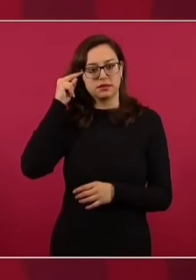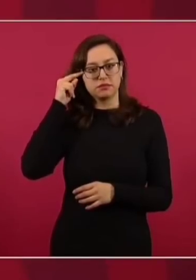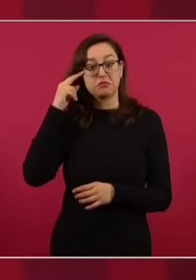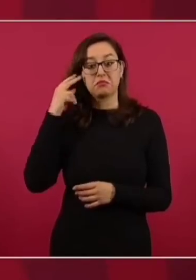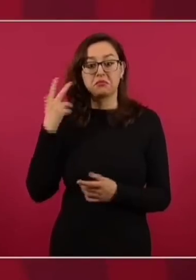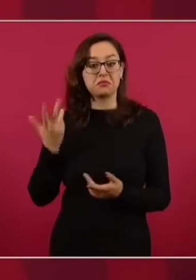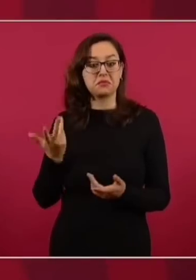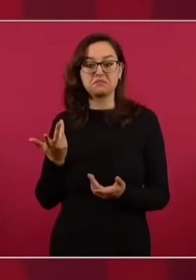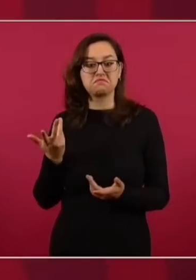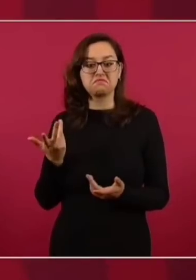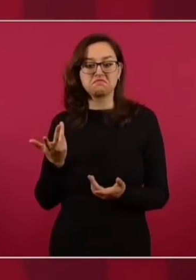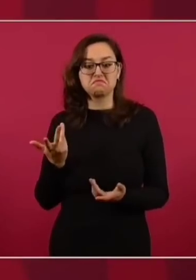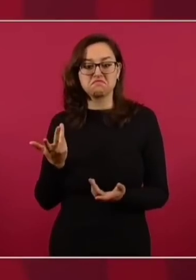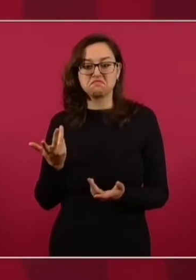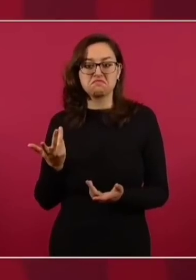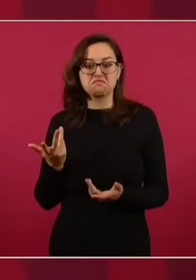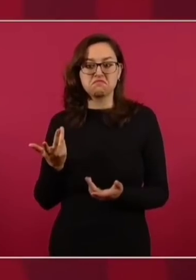parecía,